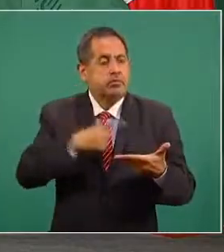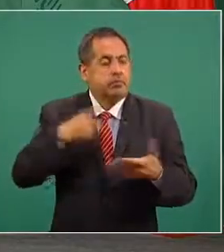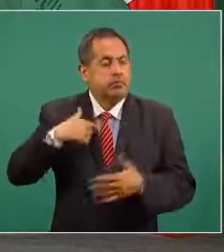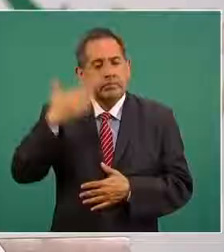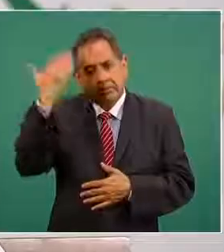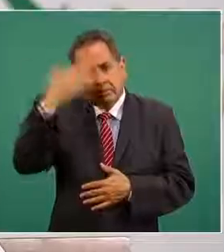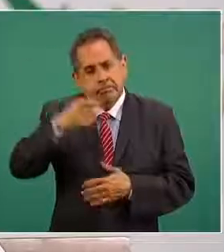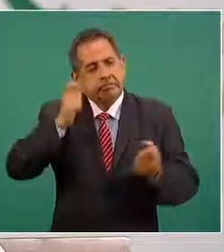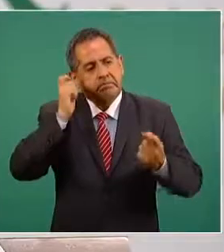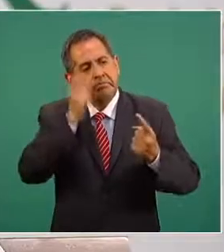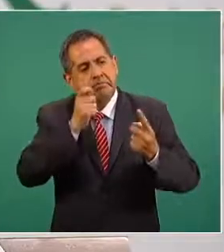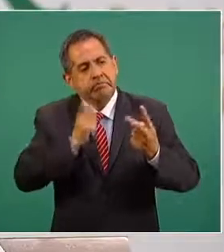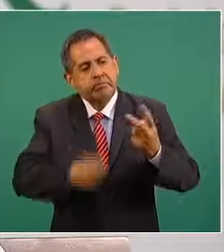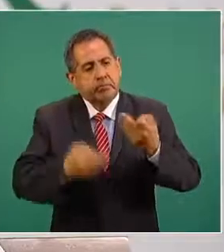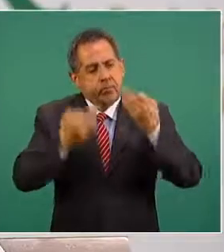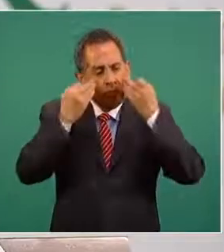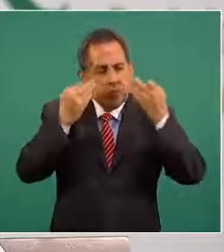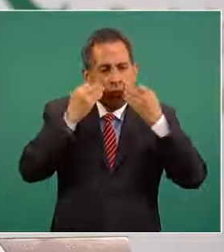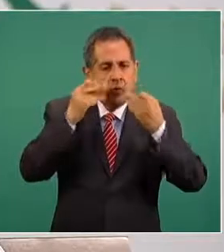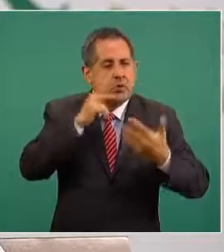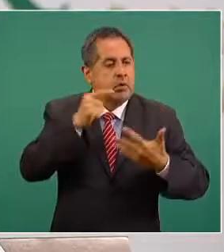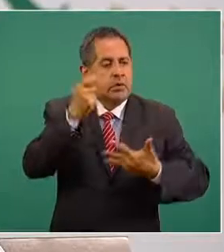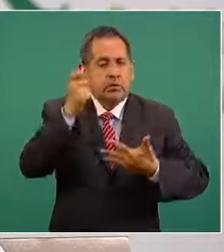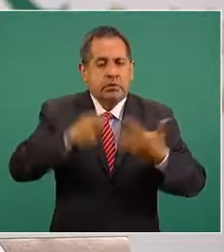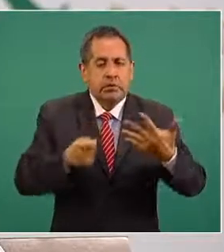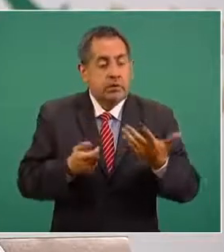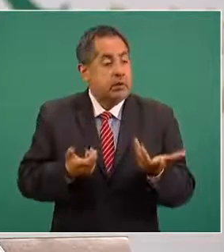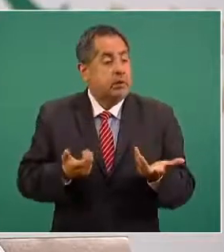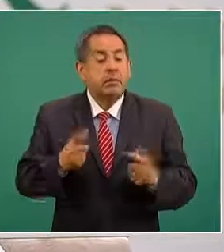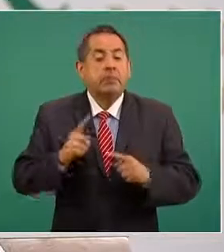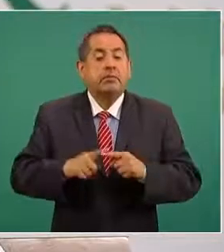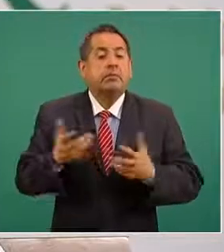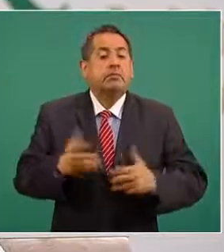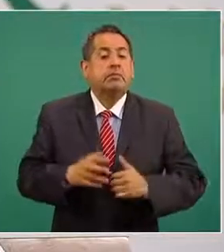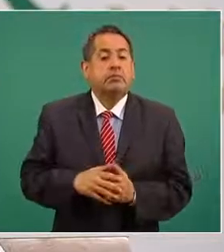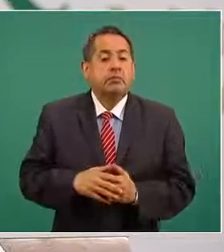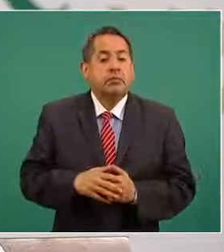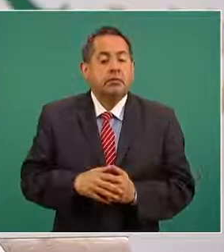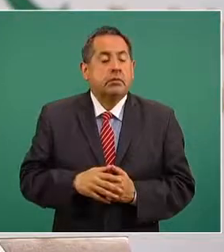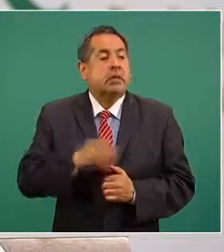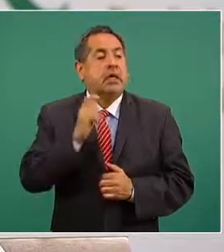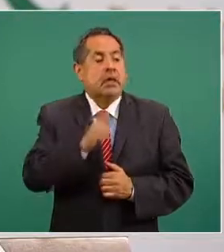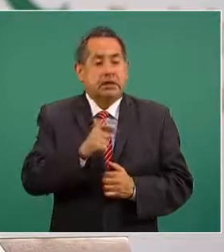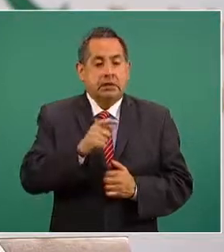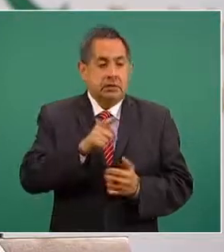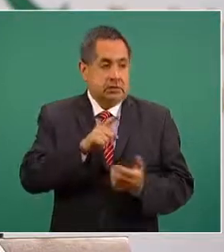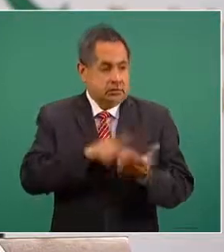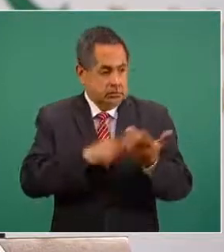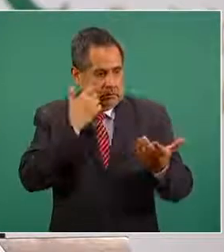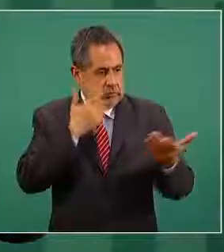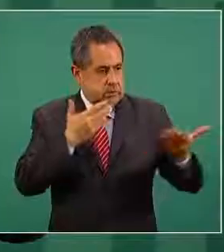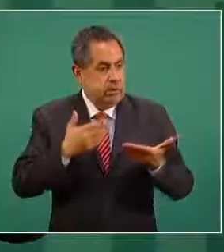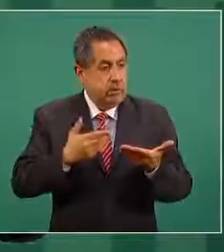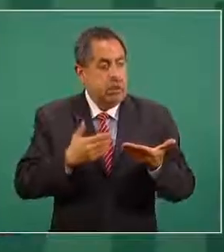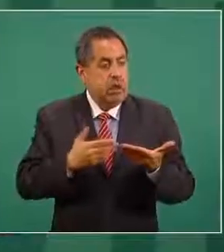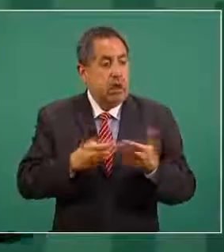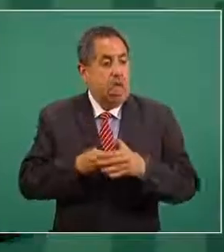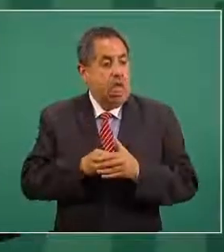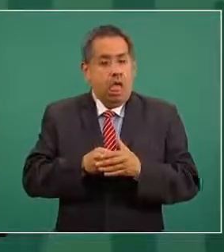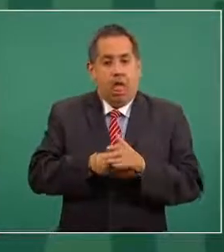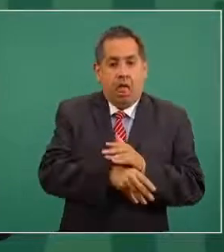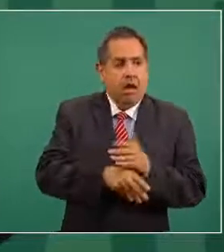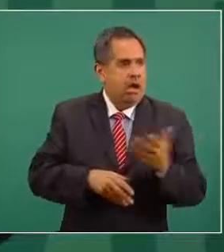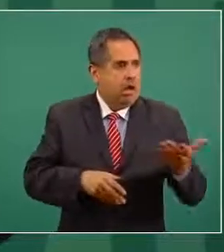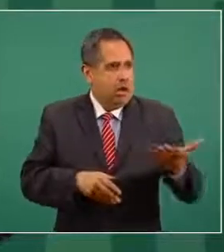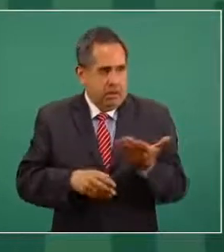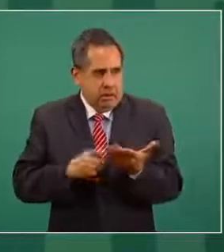conocer todos los testimonios y elementos porque son hechos que ponen en peligro o pueden